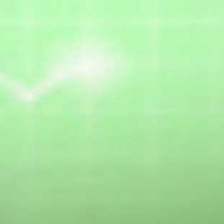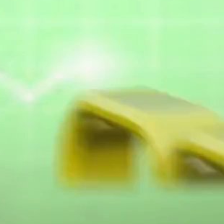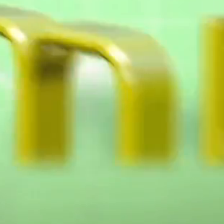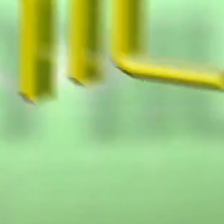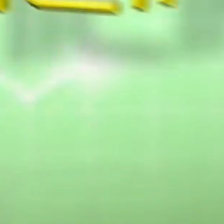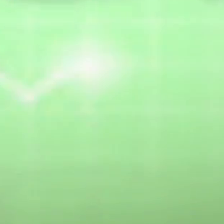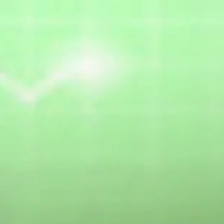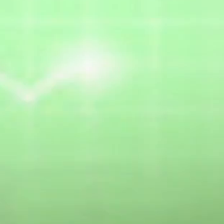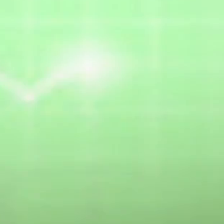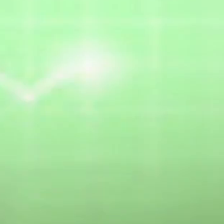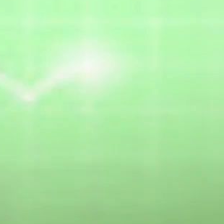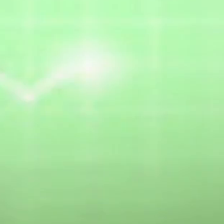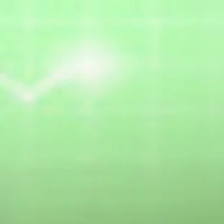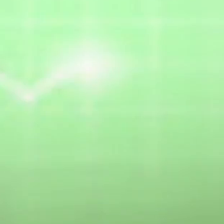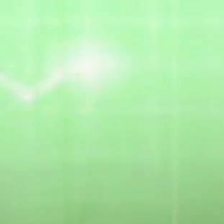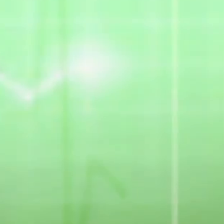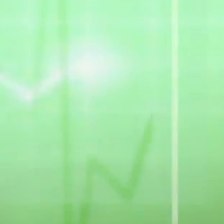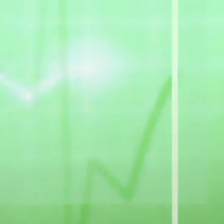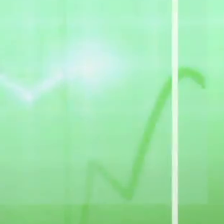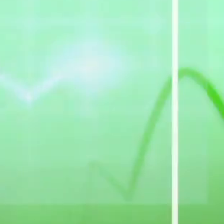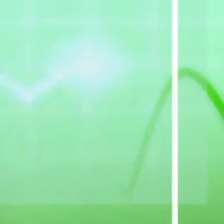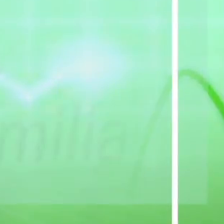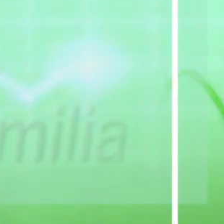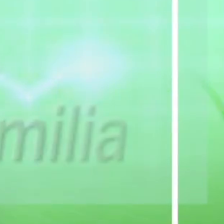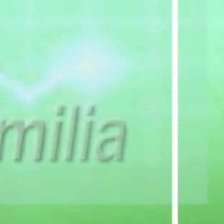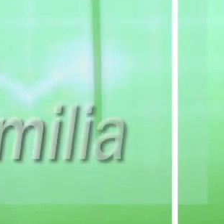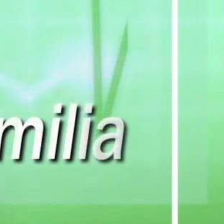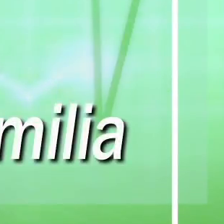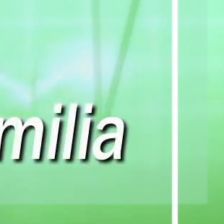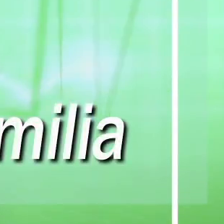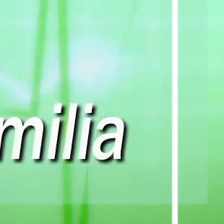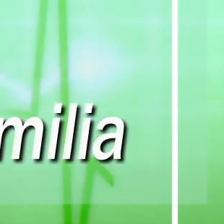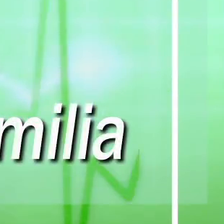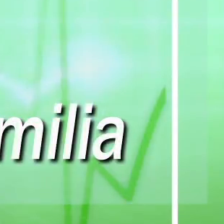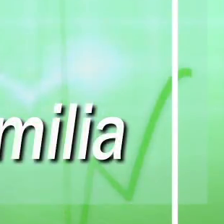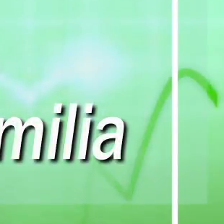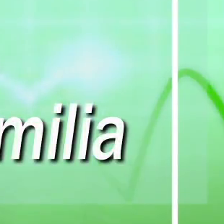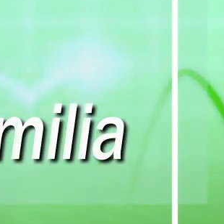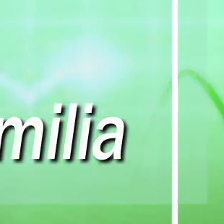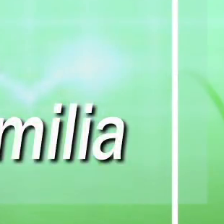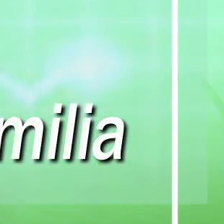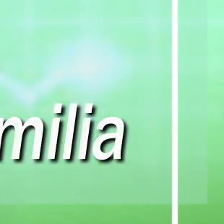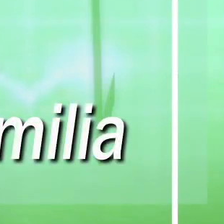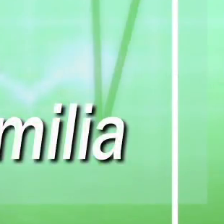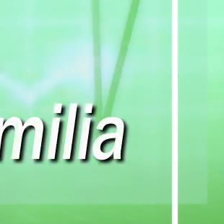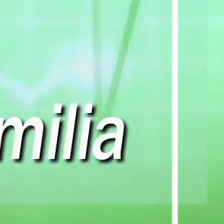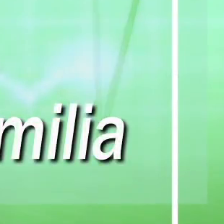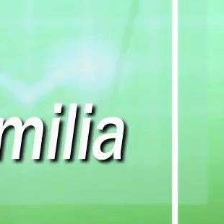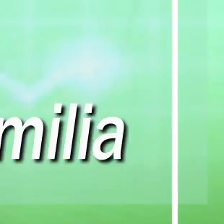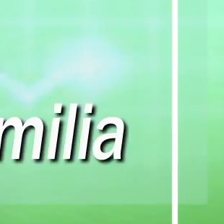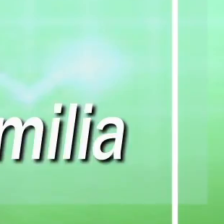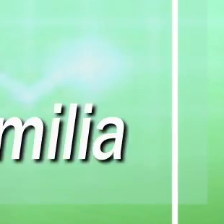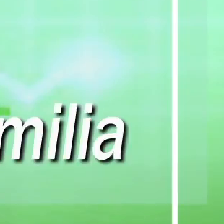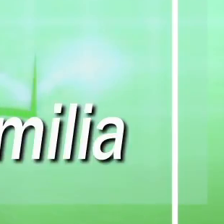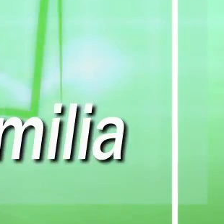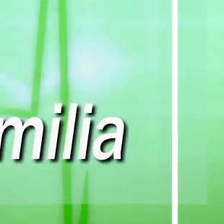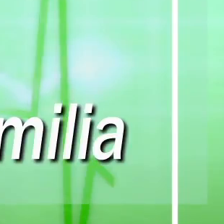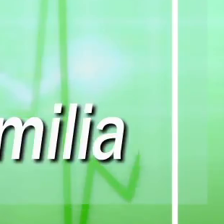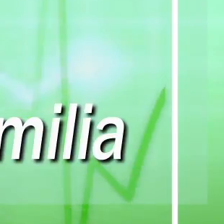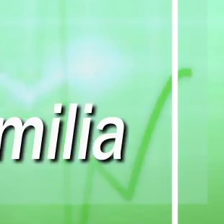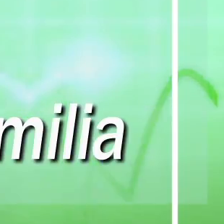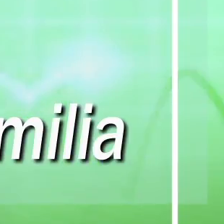Doctor en Familia se preocupa por tu salud. Por ello, ahora puede ganarte un tensiómetro para medir tu presión arterial.